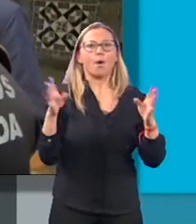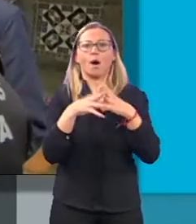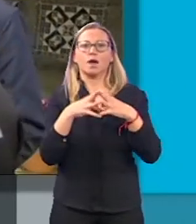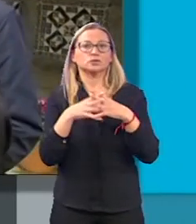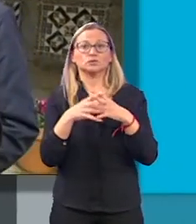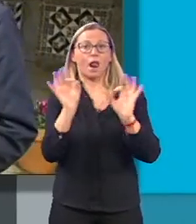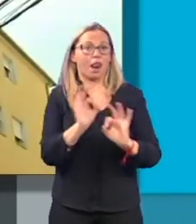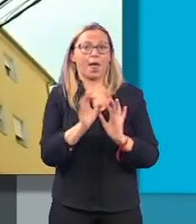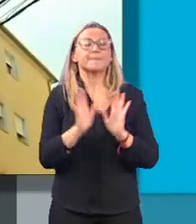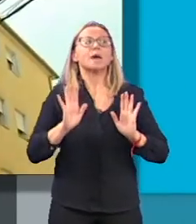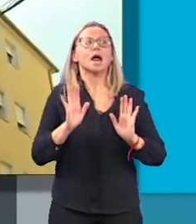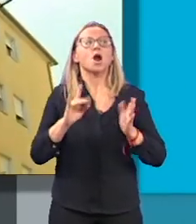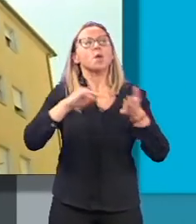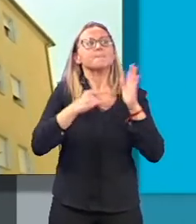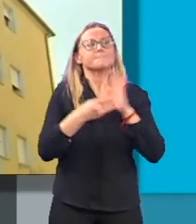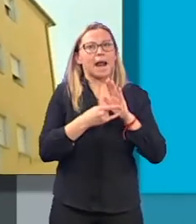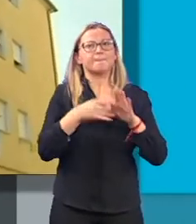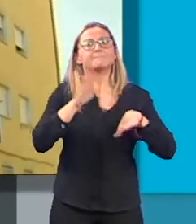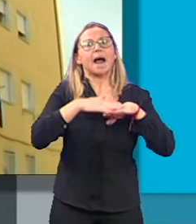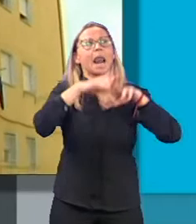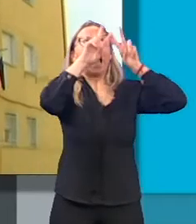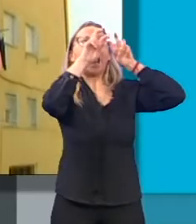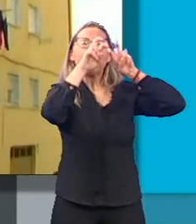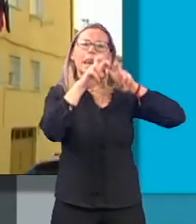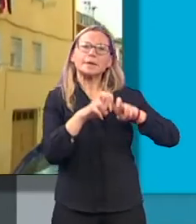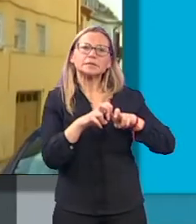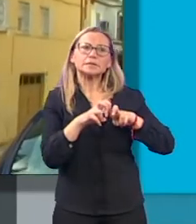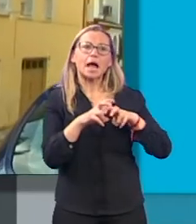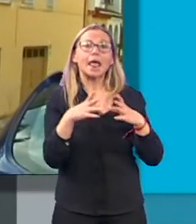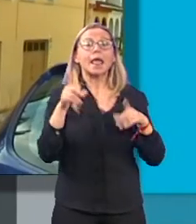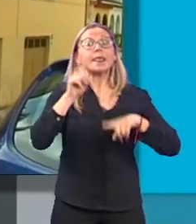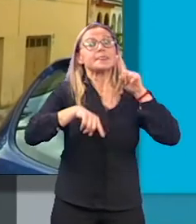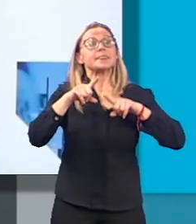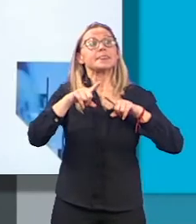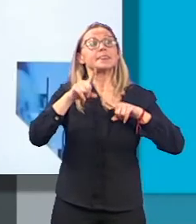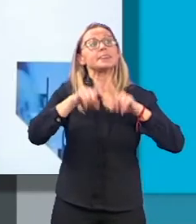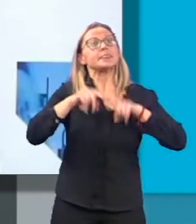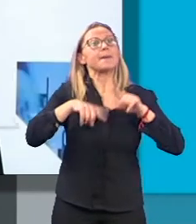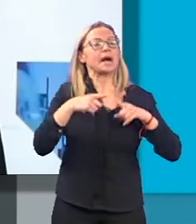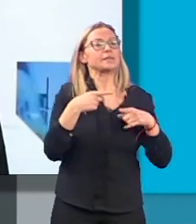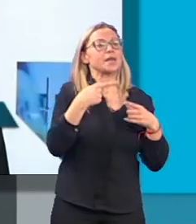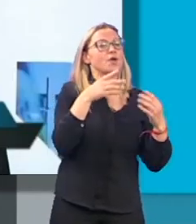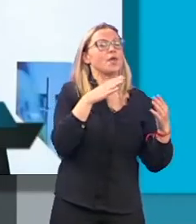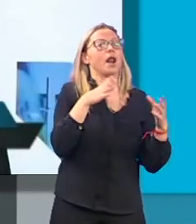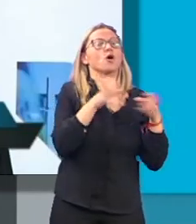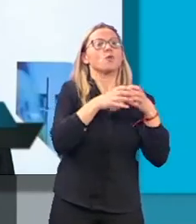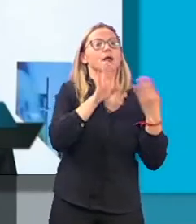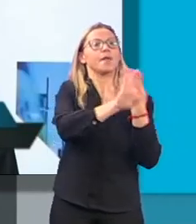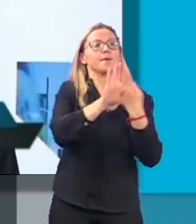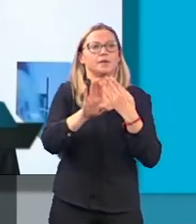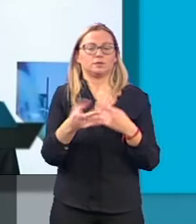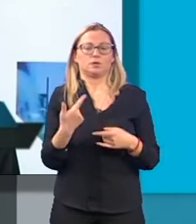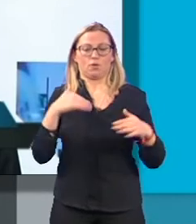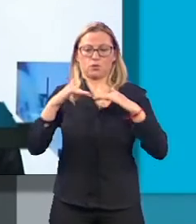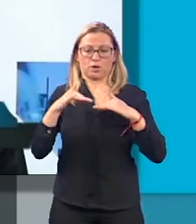todas formas, se pondrá en marcha un plan para revisar edificios de acuerdo con las comunidades de vecinos. Una vez que verificamos ya ha sucedido el terremoto